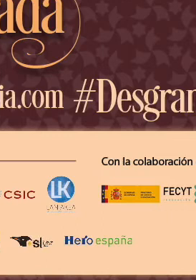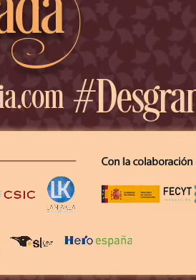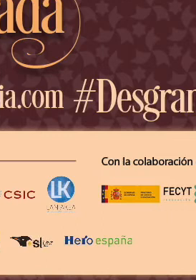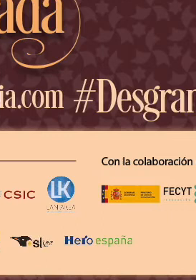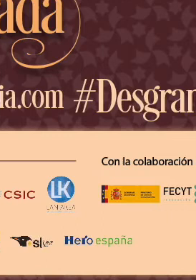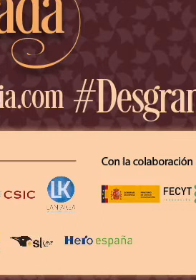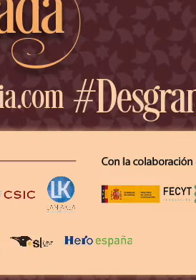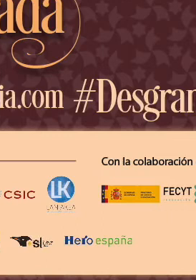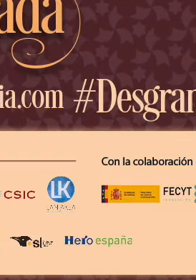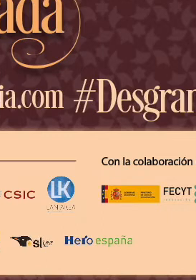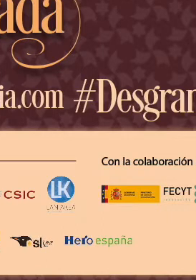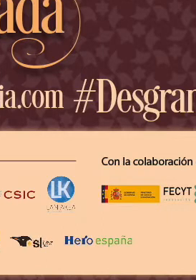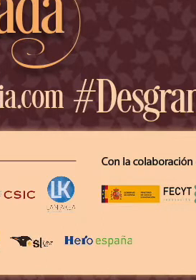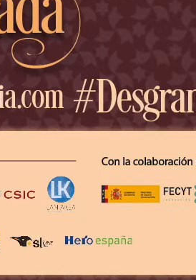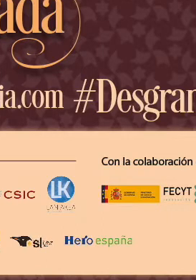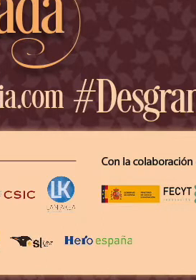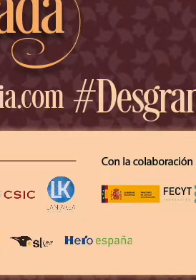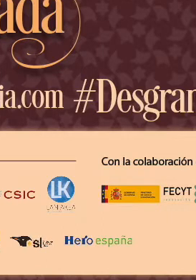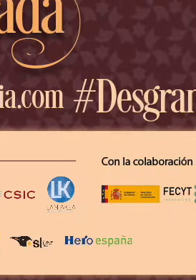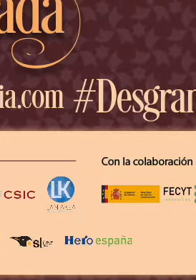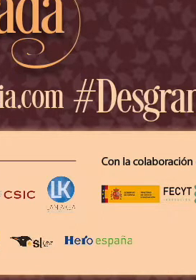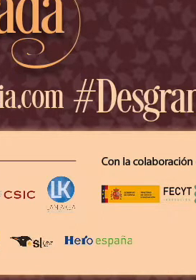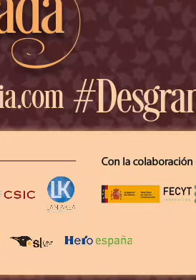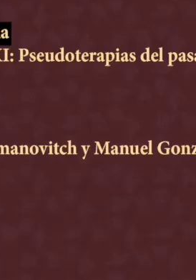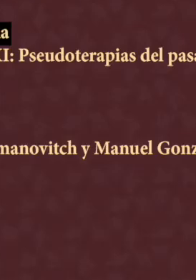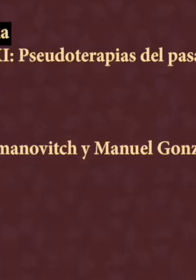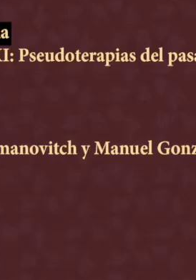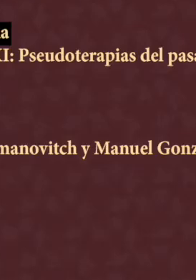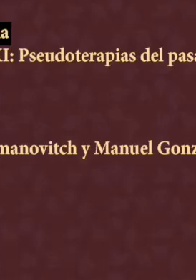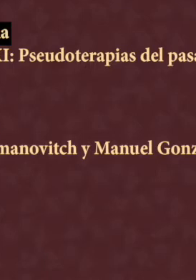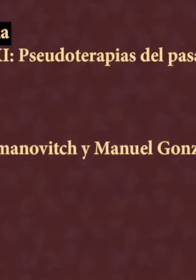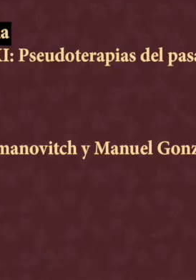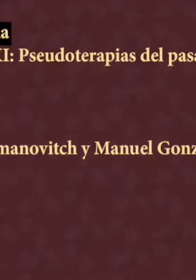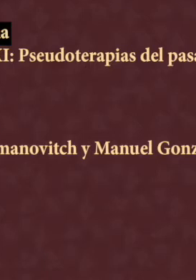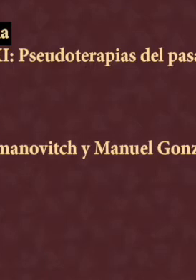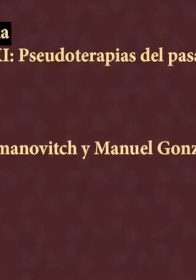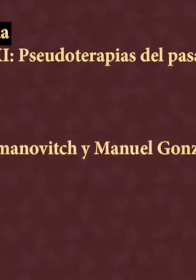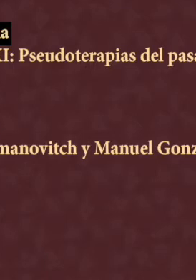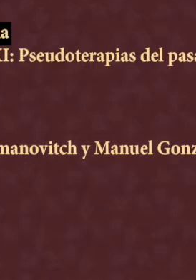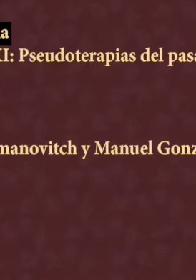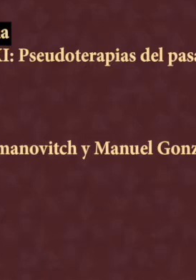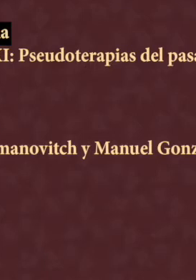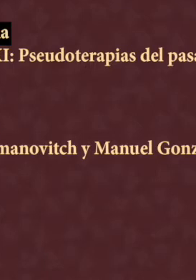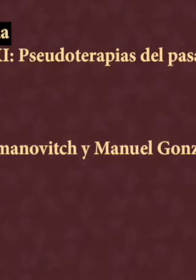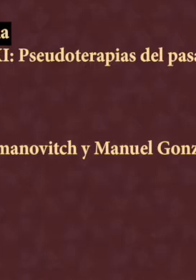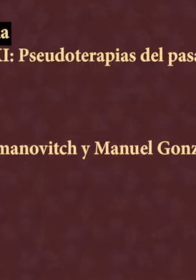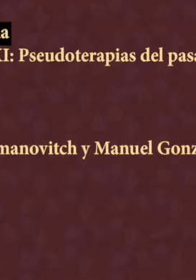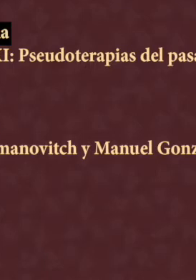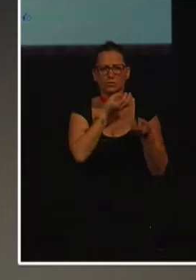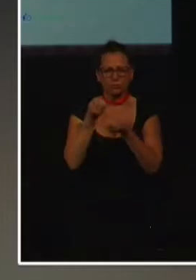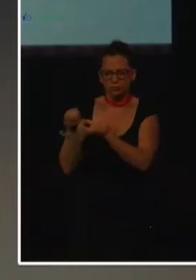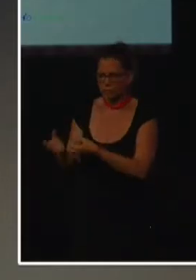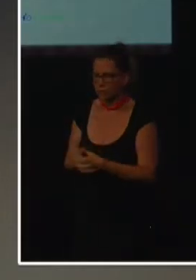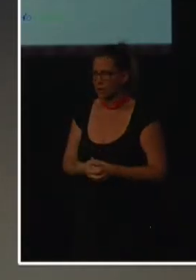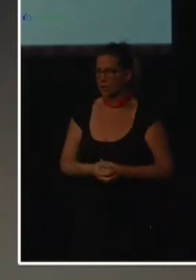Y sin más dilación vamos a presentar a nuestro primer ponente de la mañana. Nuestro siguiente ponente tiene récord. Ocho charlas en ocho ediciones